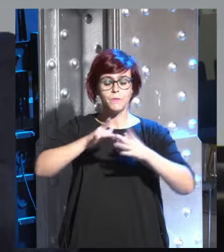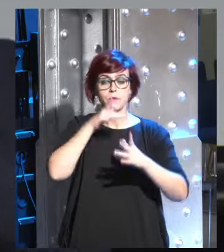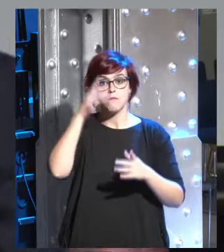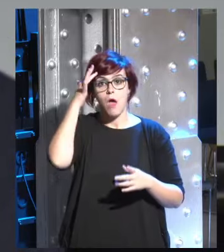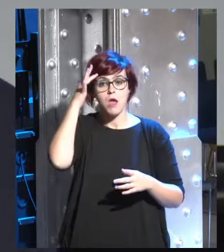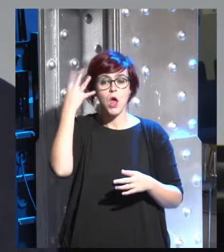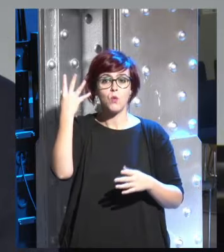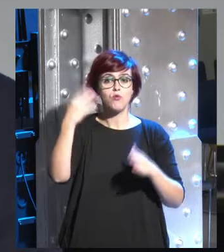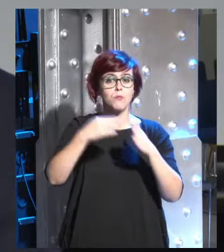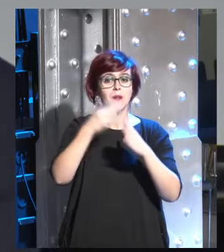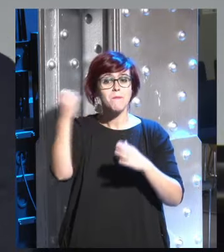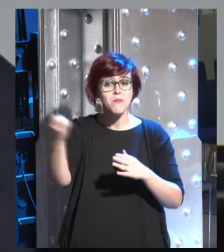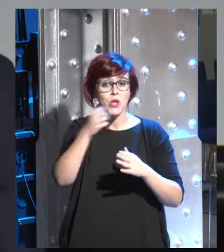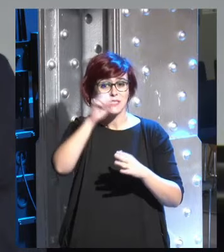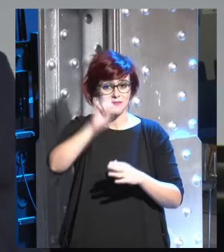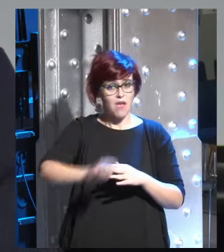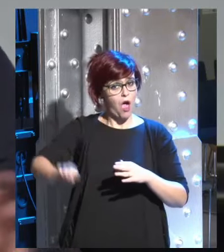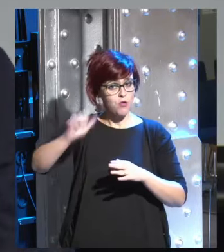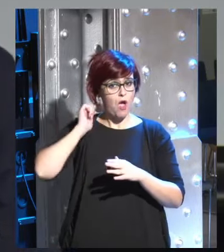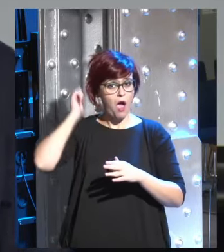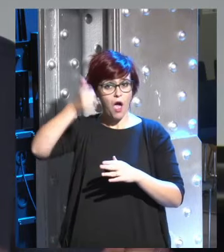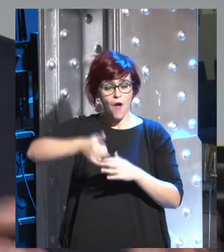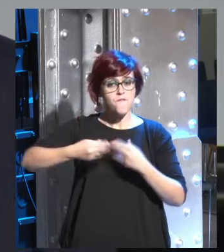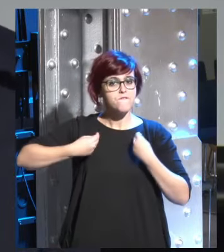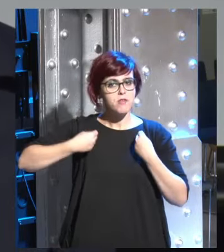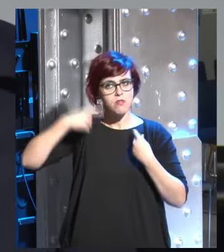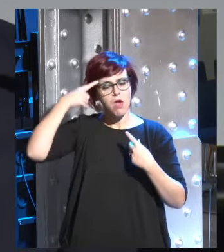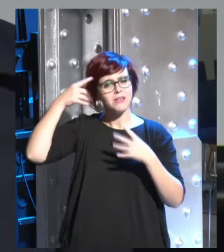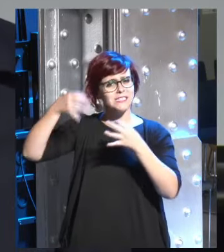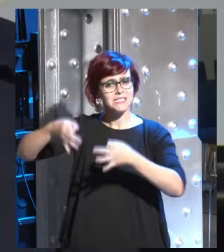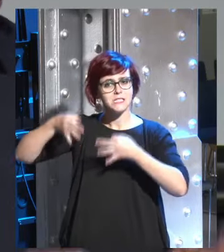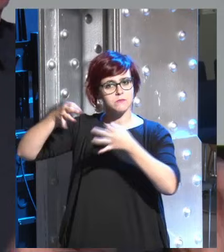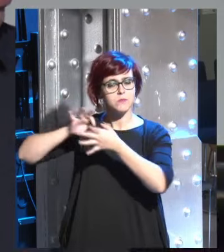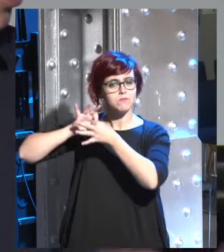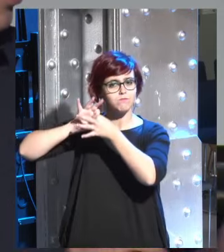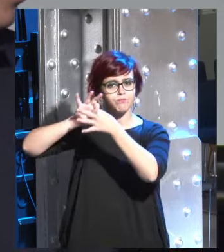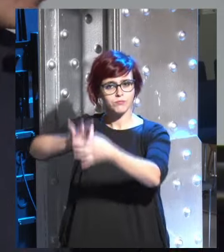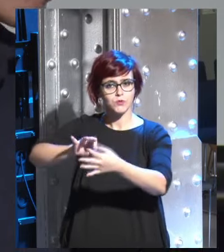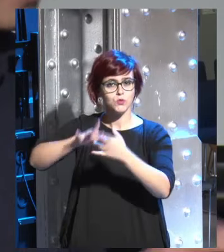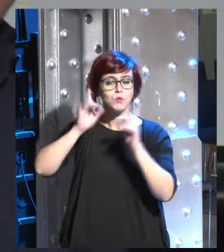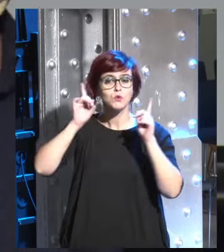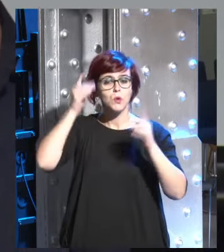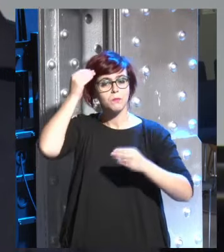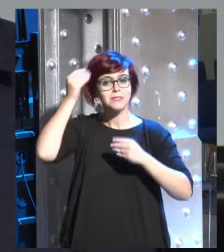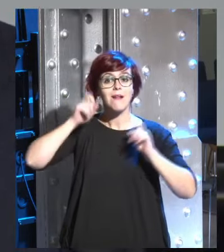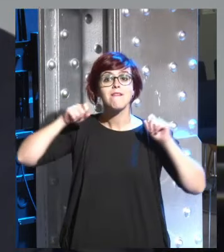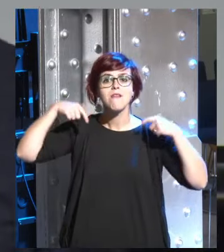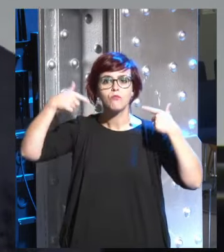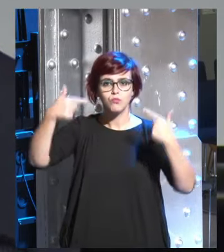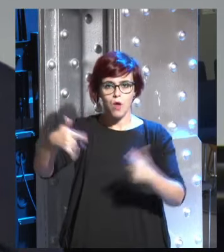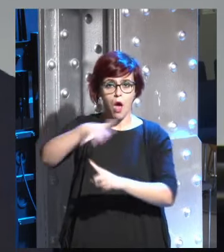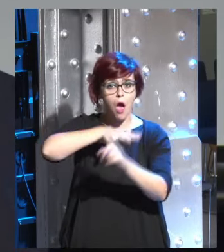mil millones de años en los que toda la vida conocida ha estado confinada al reino de lo orgánico